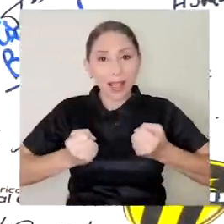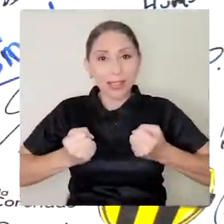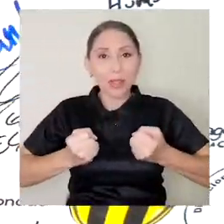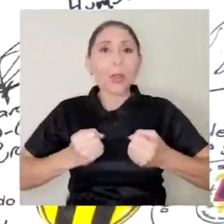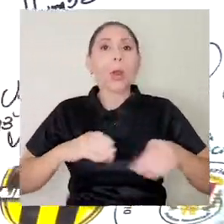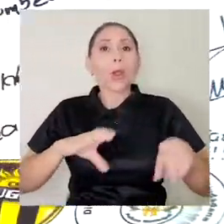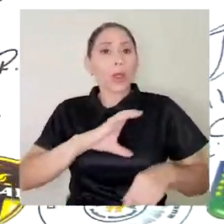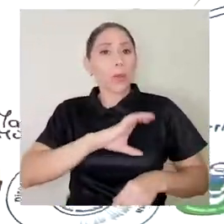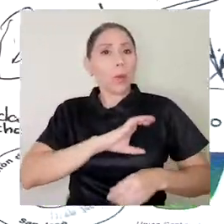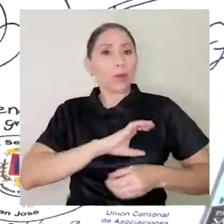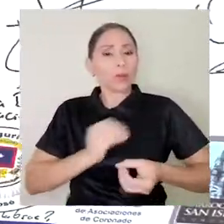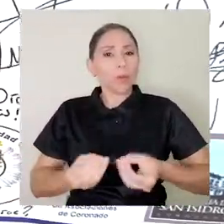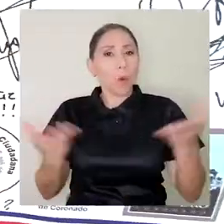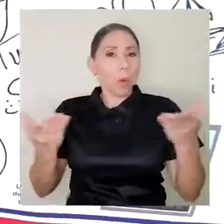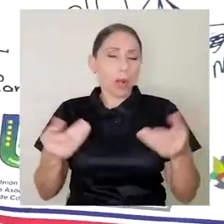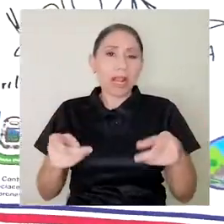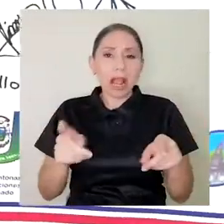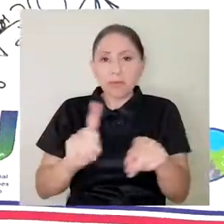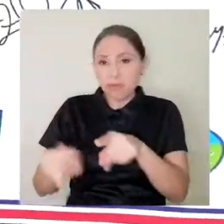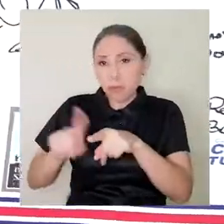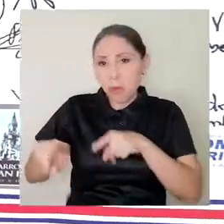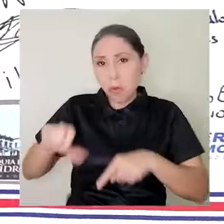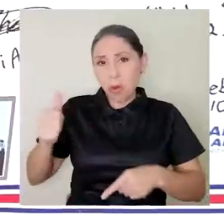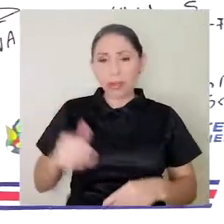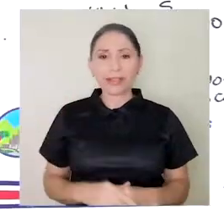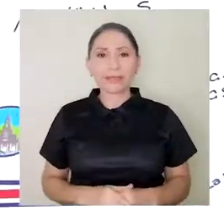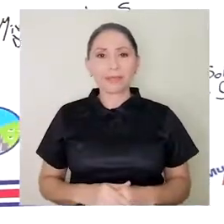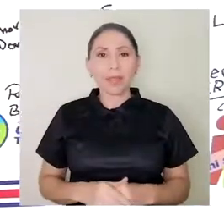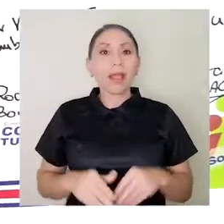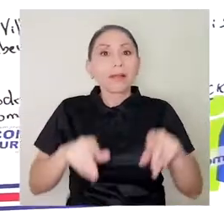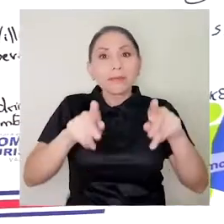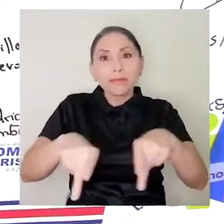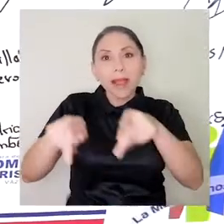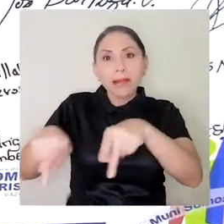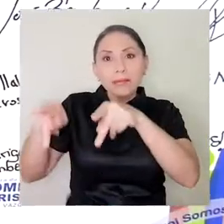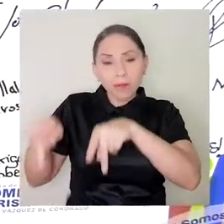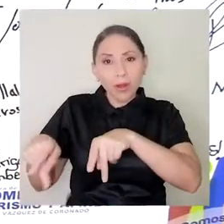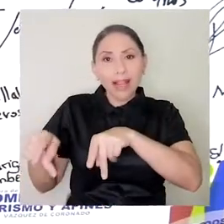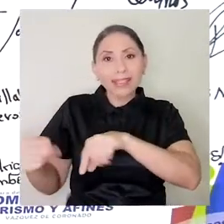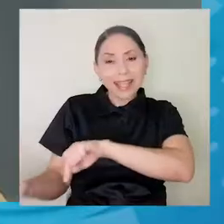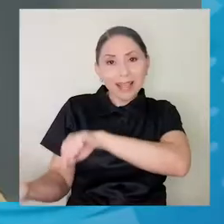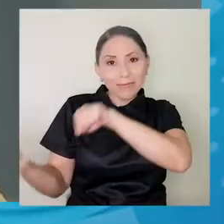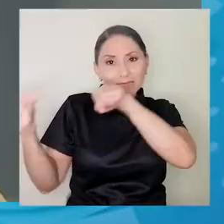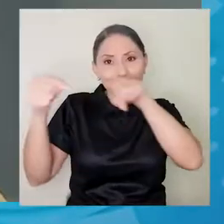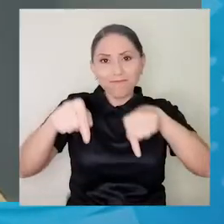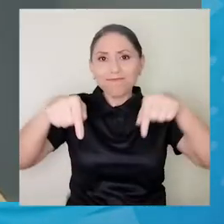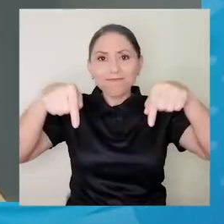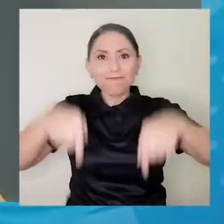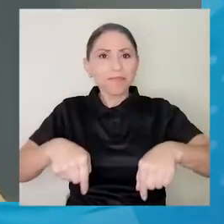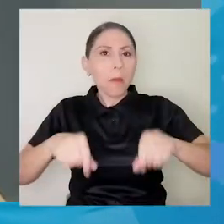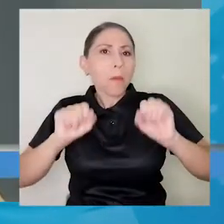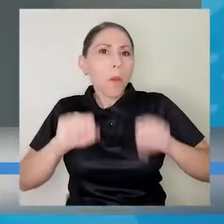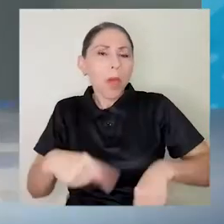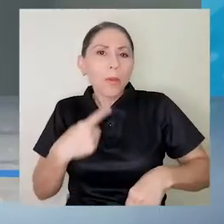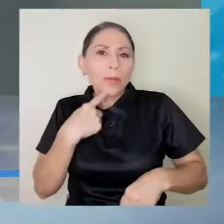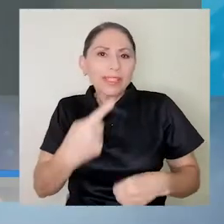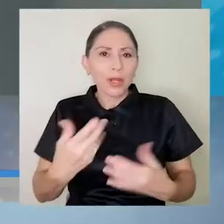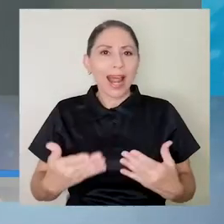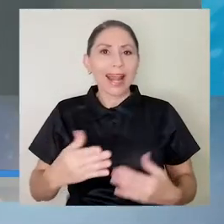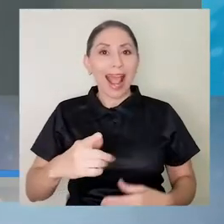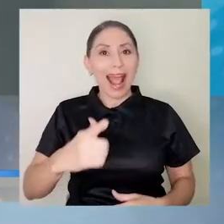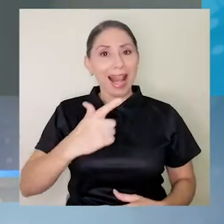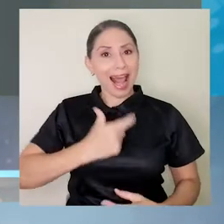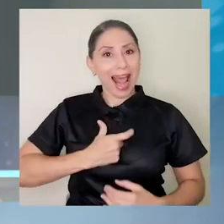Pública, por mencionar algunas. Dentro de las personas que estuvieron presentes, podemos mencionar